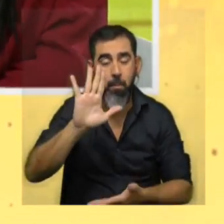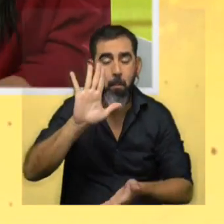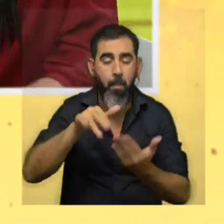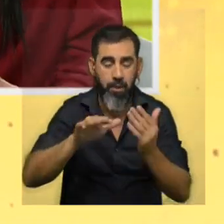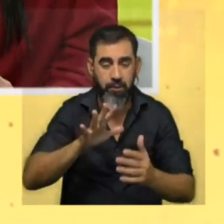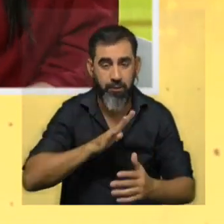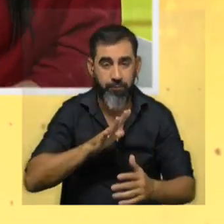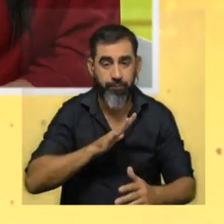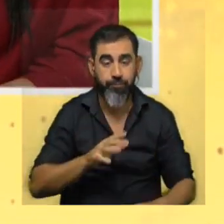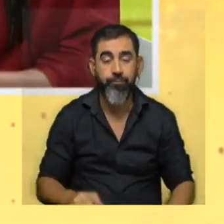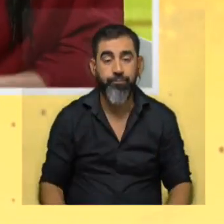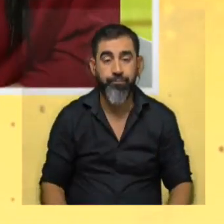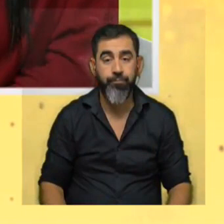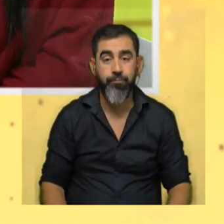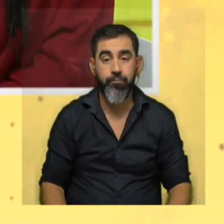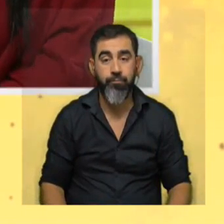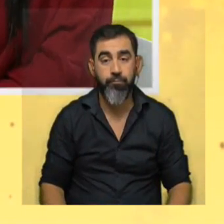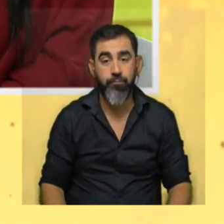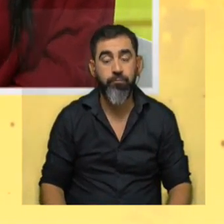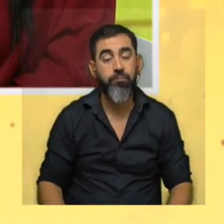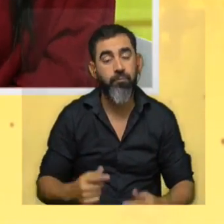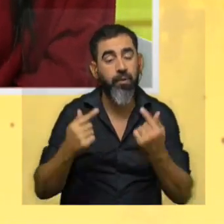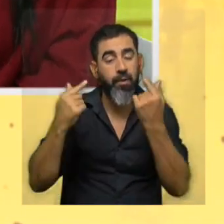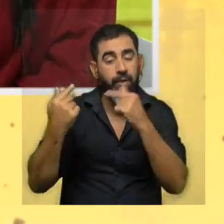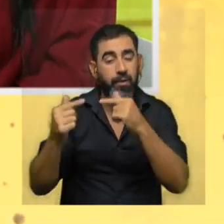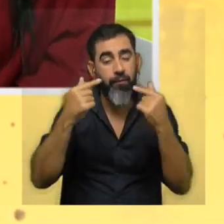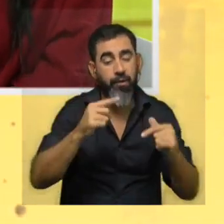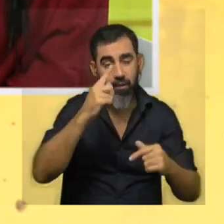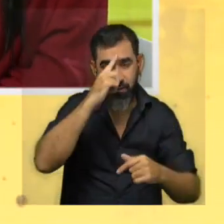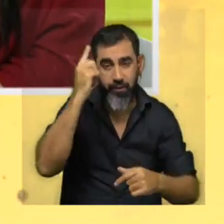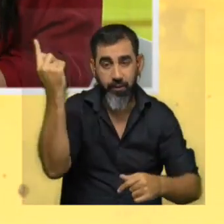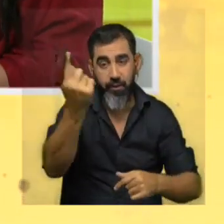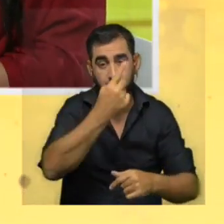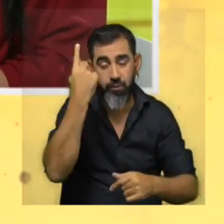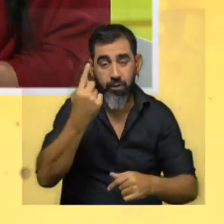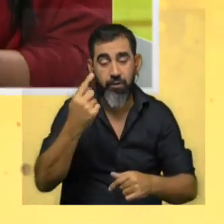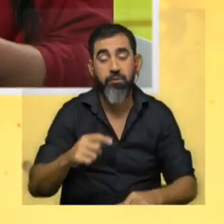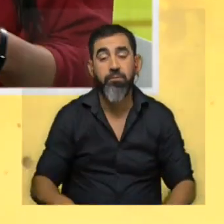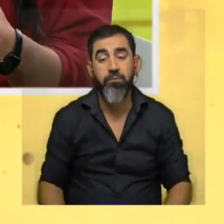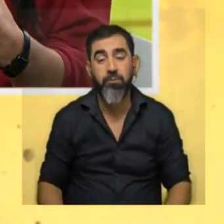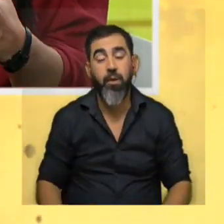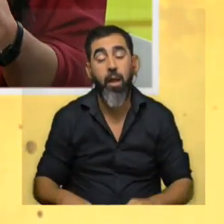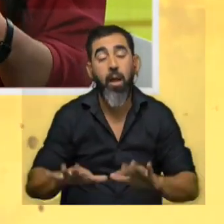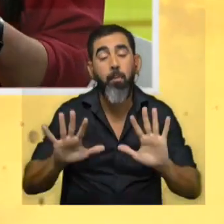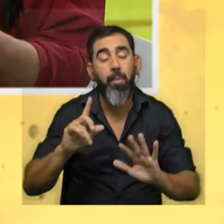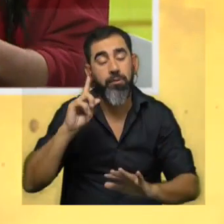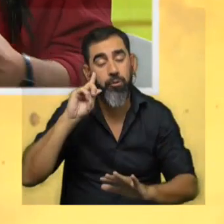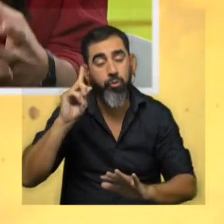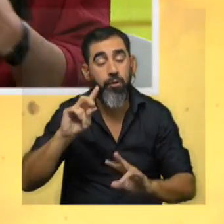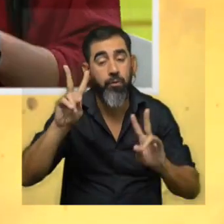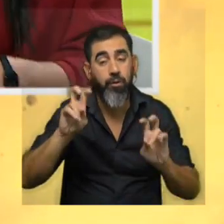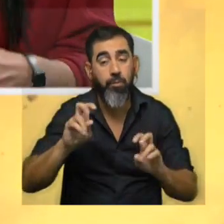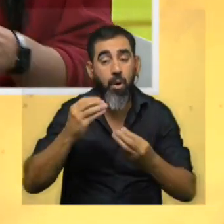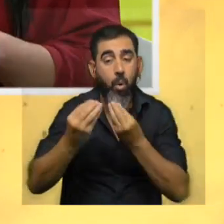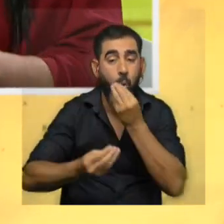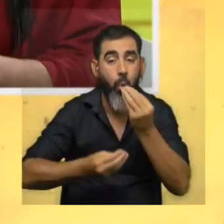pero bueno esto sí es un poco diferente a lo que es internacionalmente capaz que no sabemos si es que por un tema de cómo